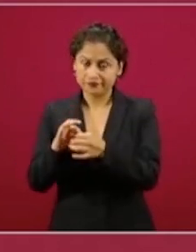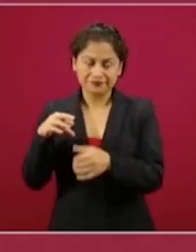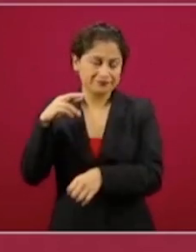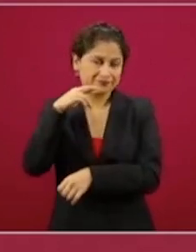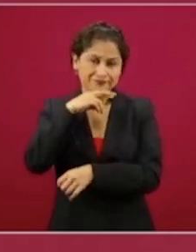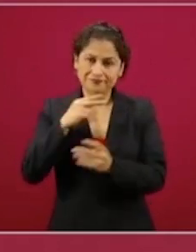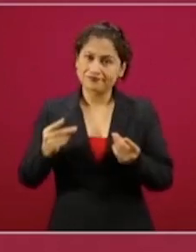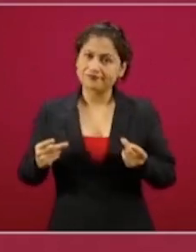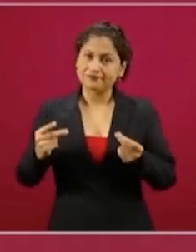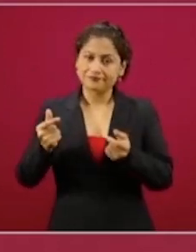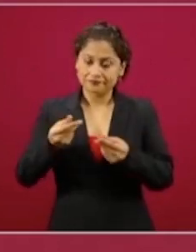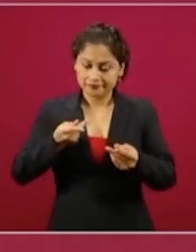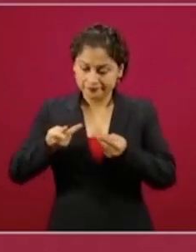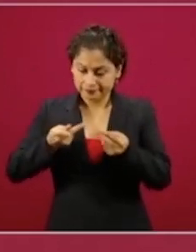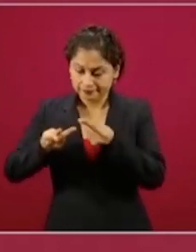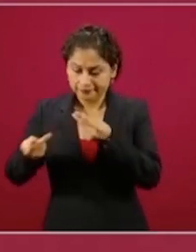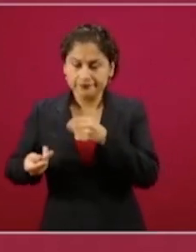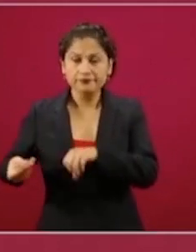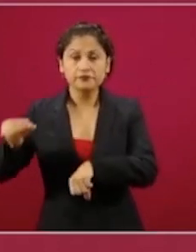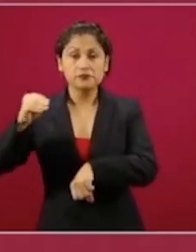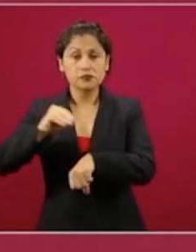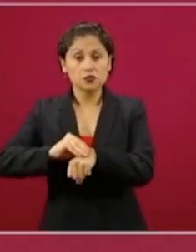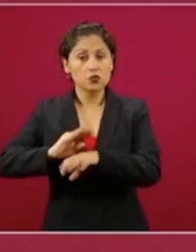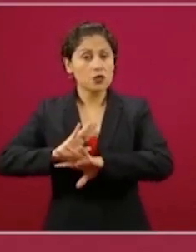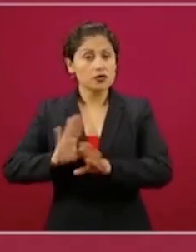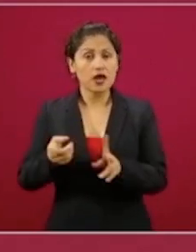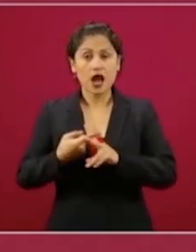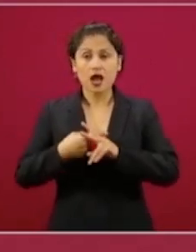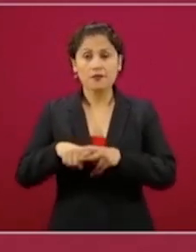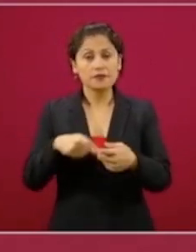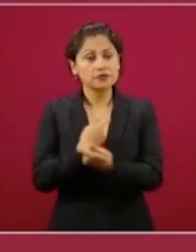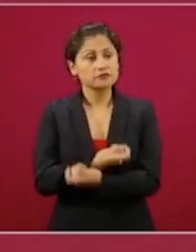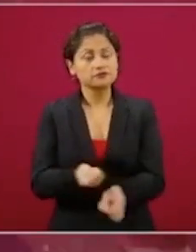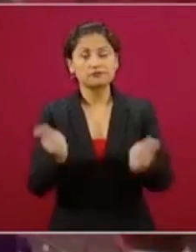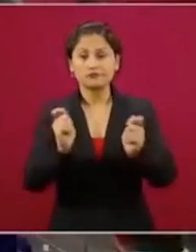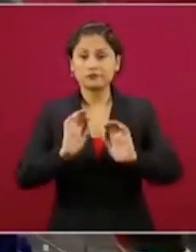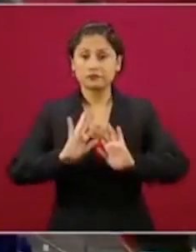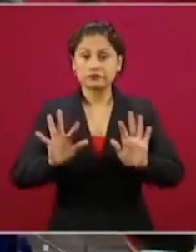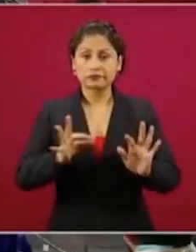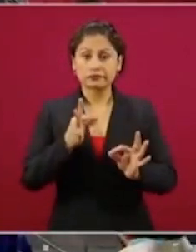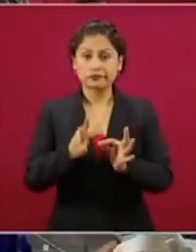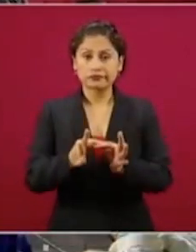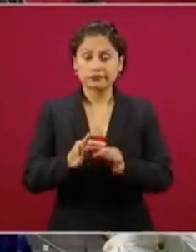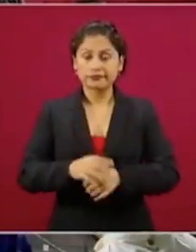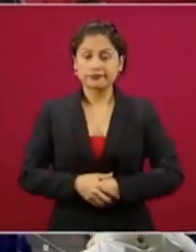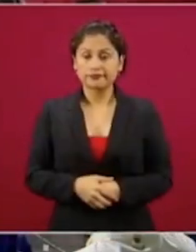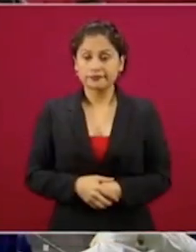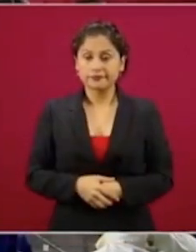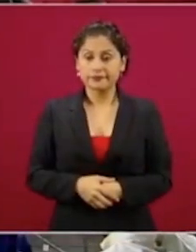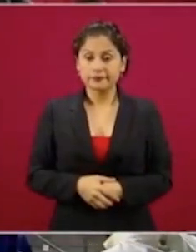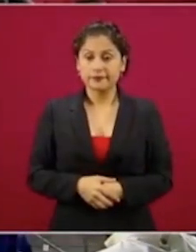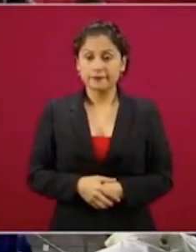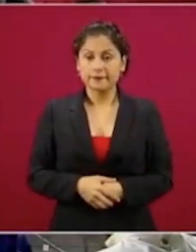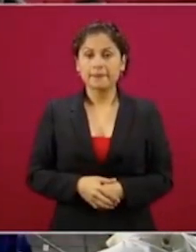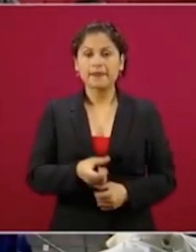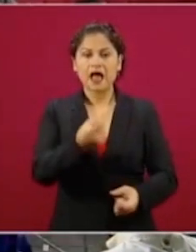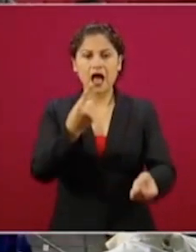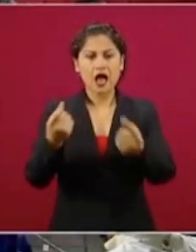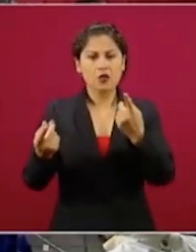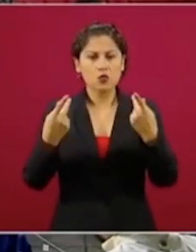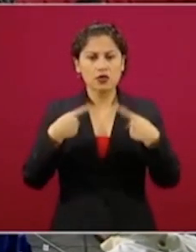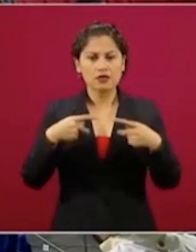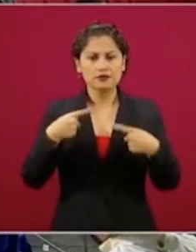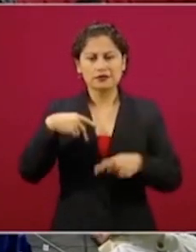estuviera listo el programa, lo arrancáramos y hoy estemos dispersando. Adelante. Y aquellos que se preguntan por qué